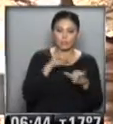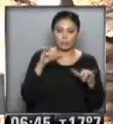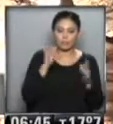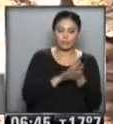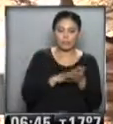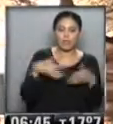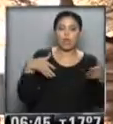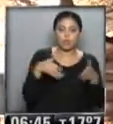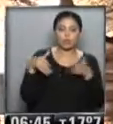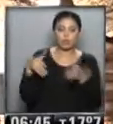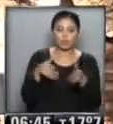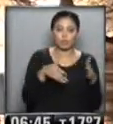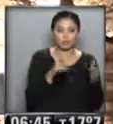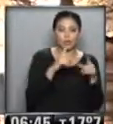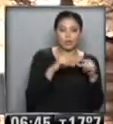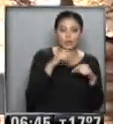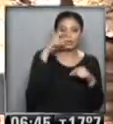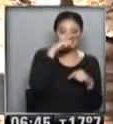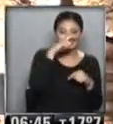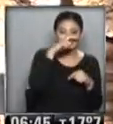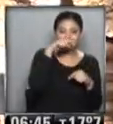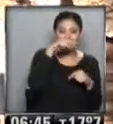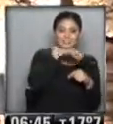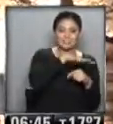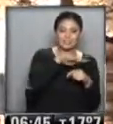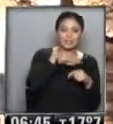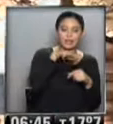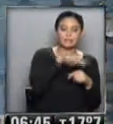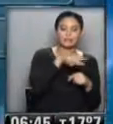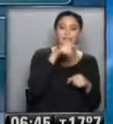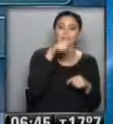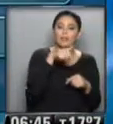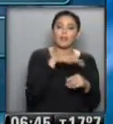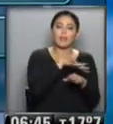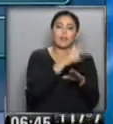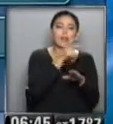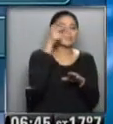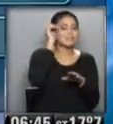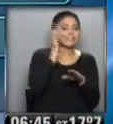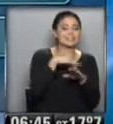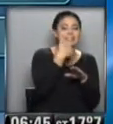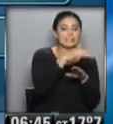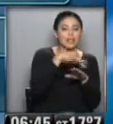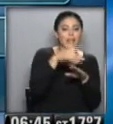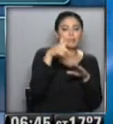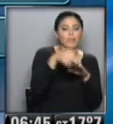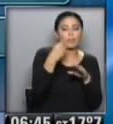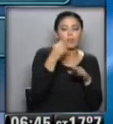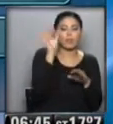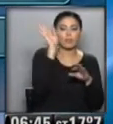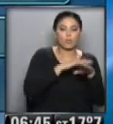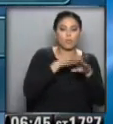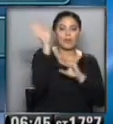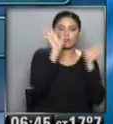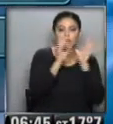rutas del país... ...Ruta 7, Mendoza, Pazo Internacional Cristo Redentor, lado de Chile, por Intensas Nevadas... ...ya está